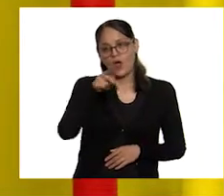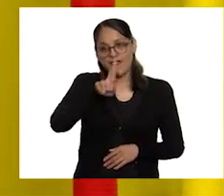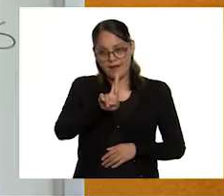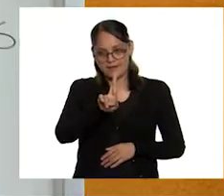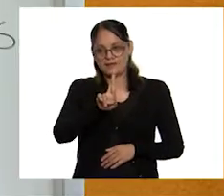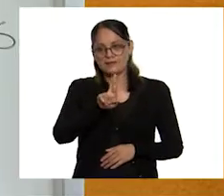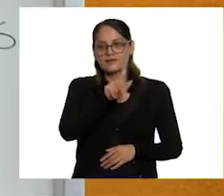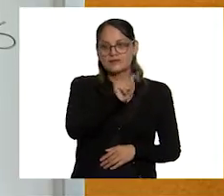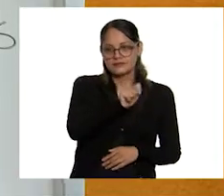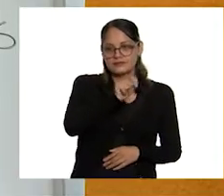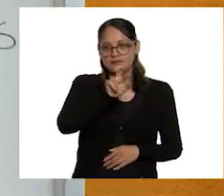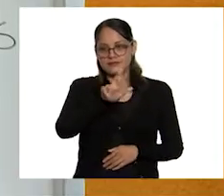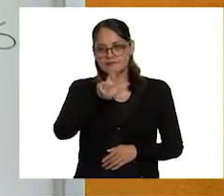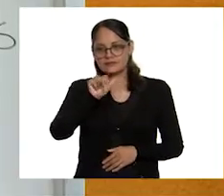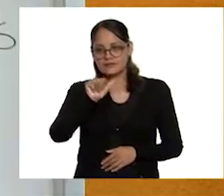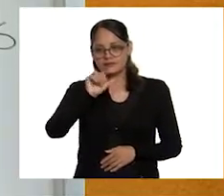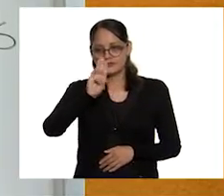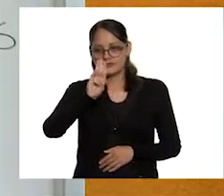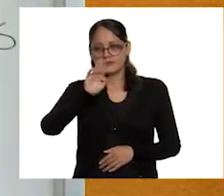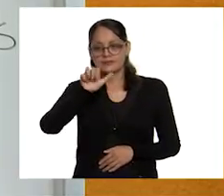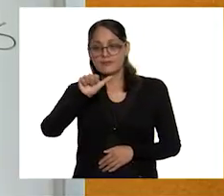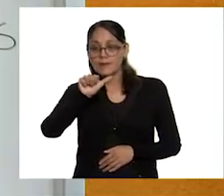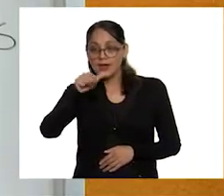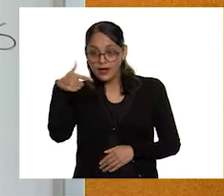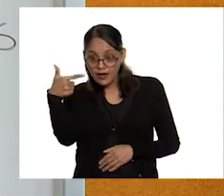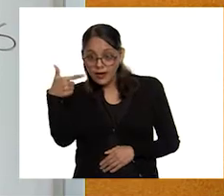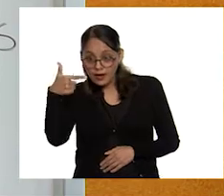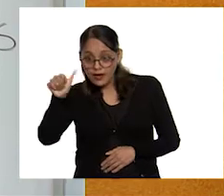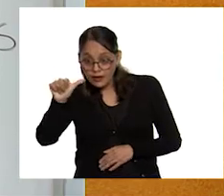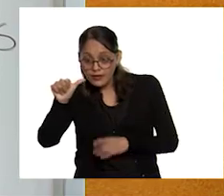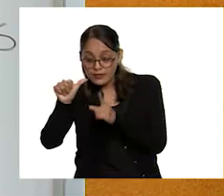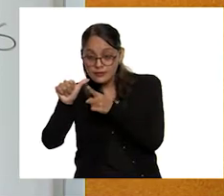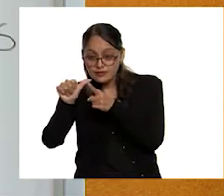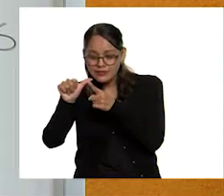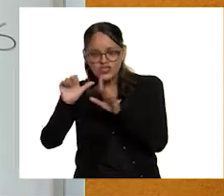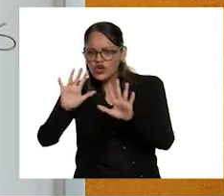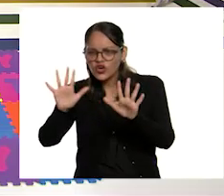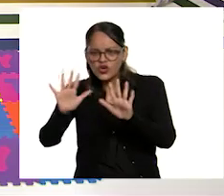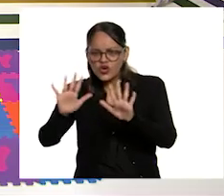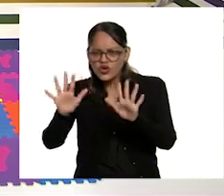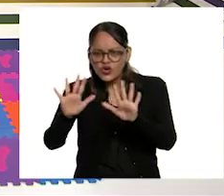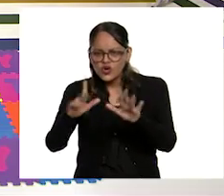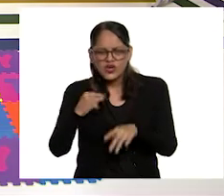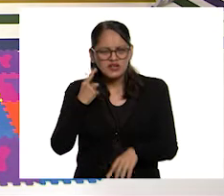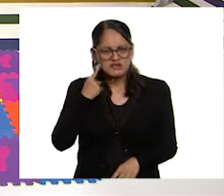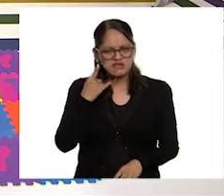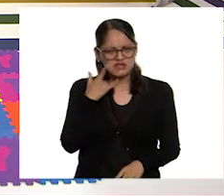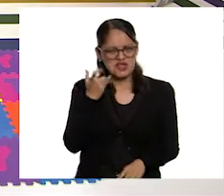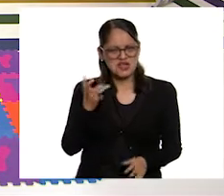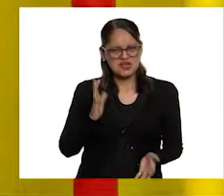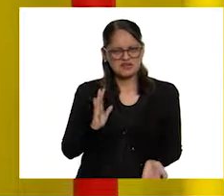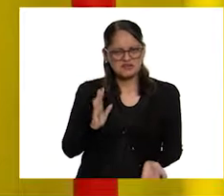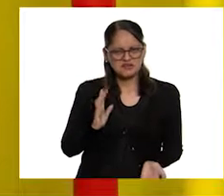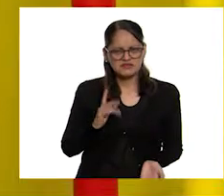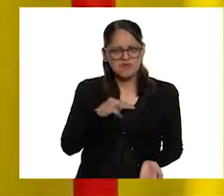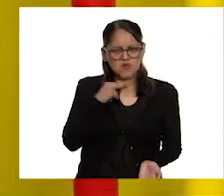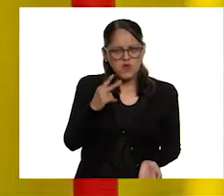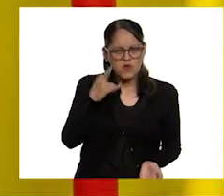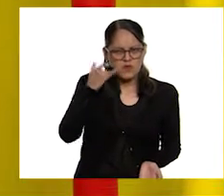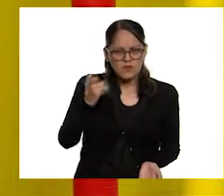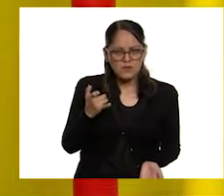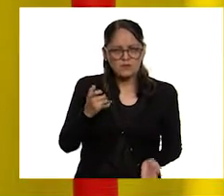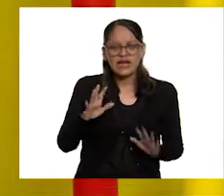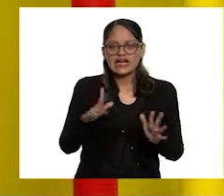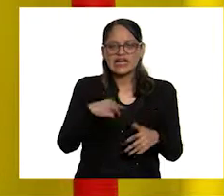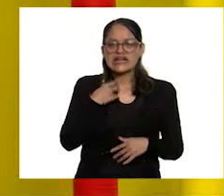Para que diga, trabaga. Tra. No, no, no. A ver, pero suena raro también, maestra Rali. Tra.